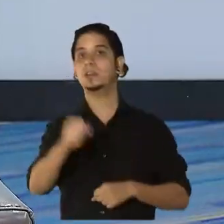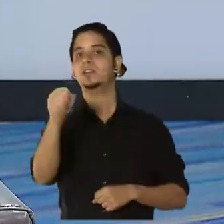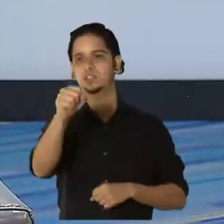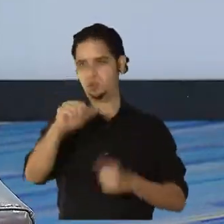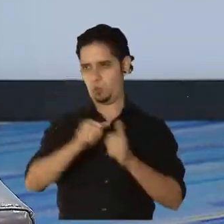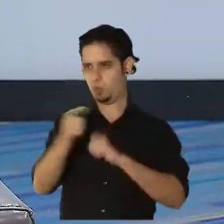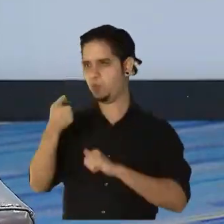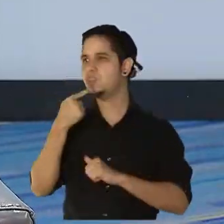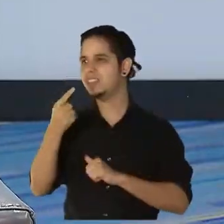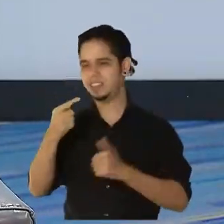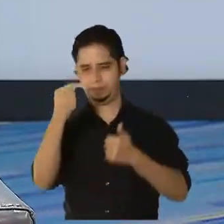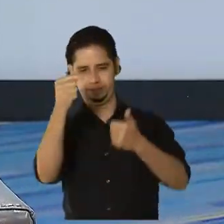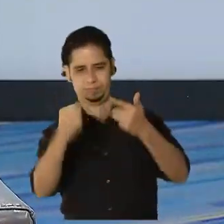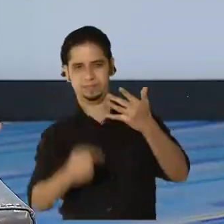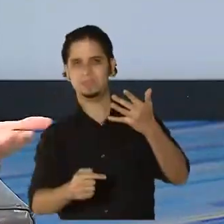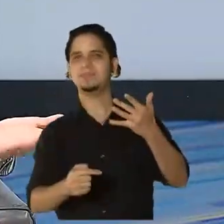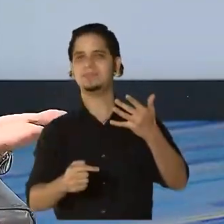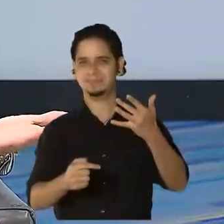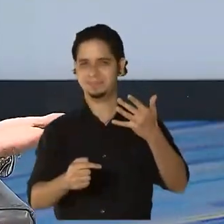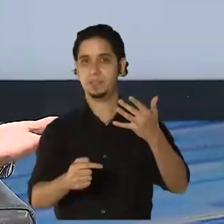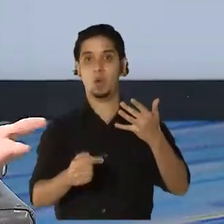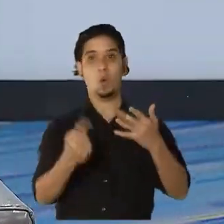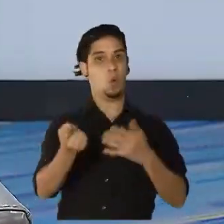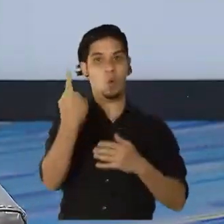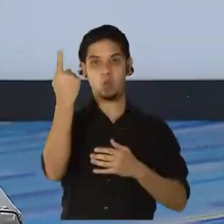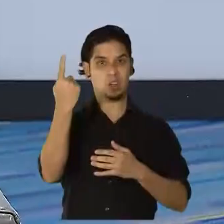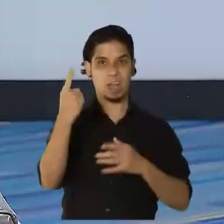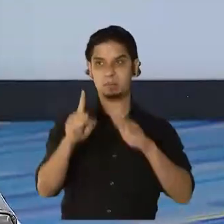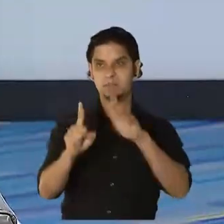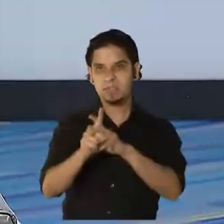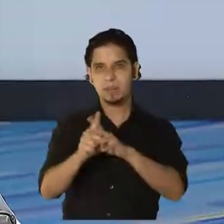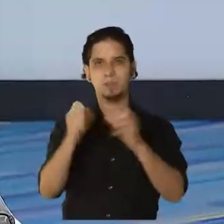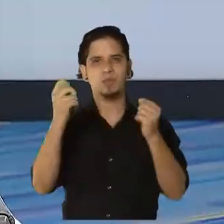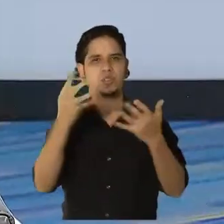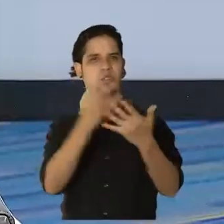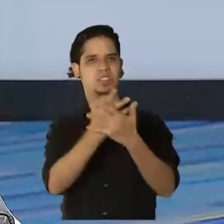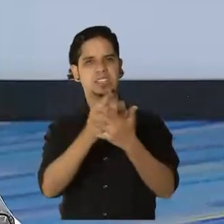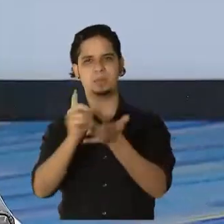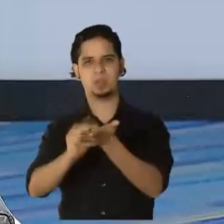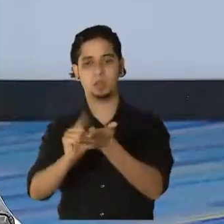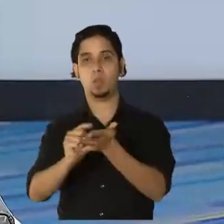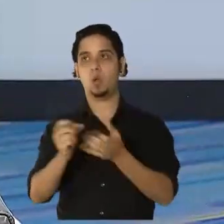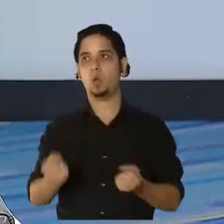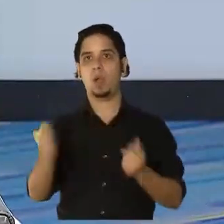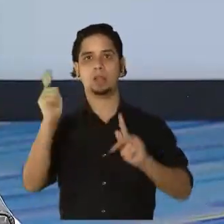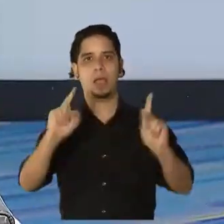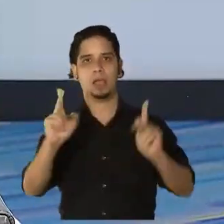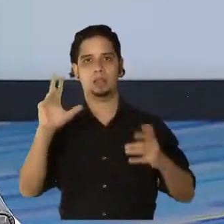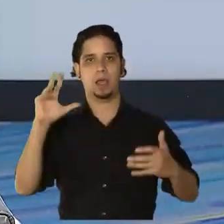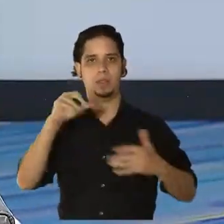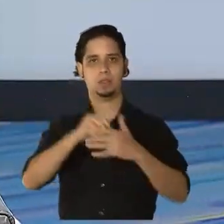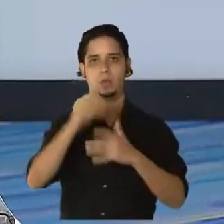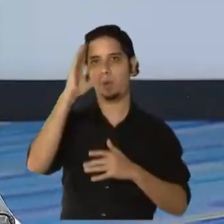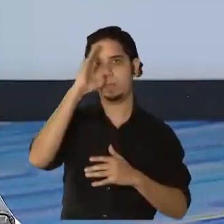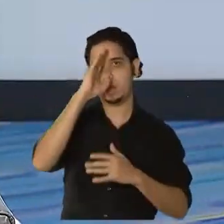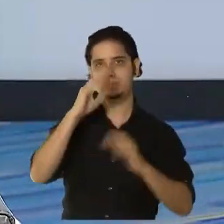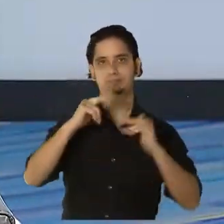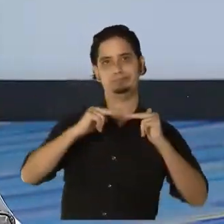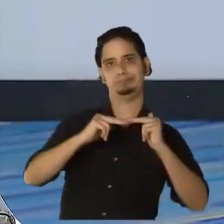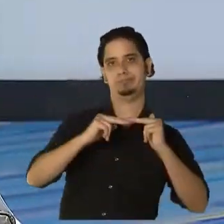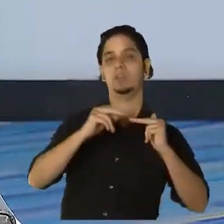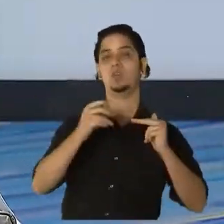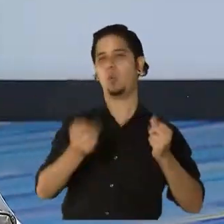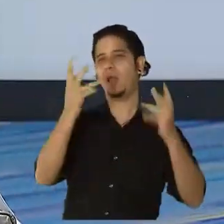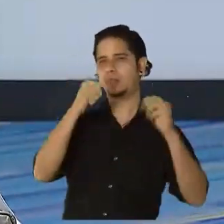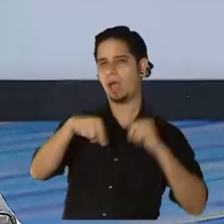bien mencionas, uno que se publica mucho todos los días, vemos cuántas personas están hospitalizadas, ciertamente durante